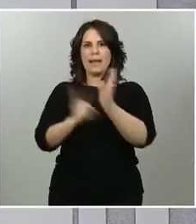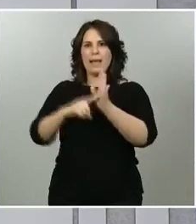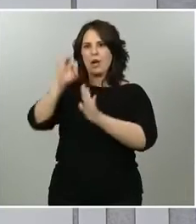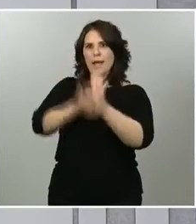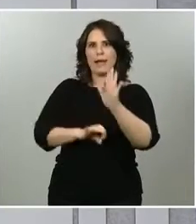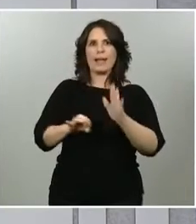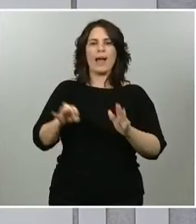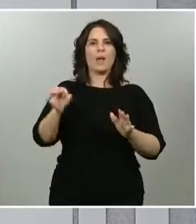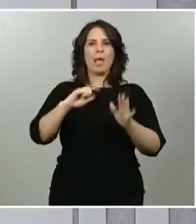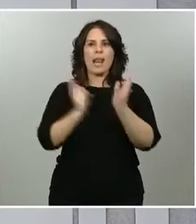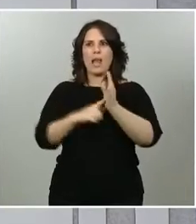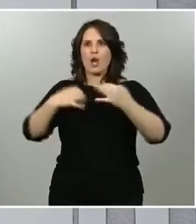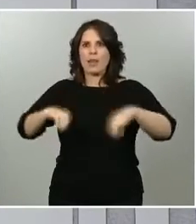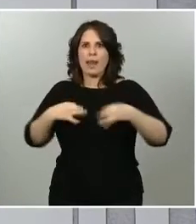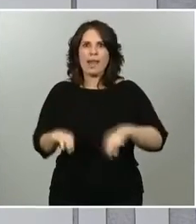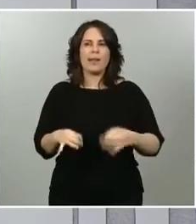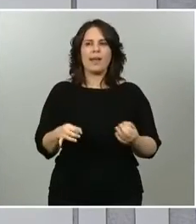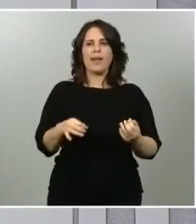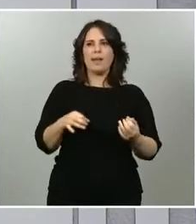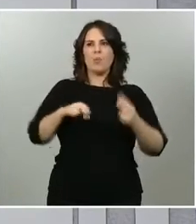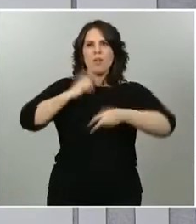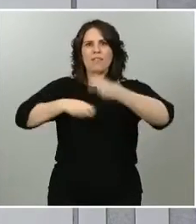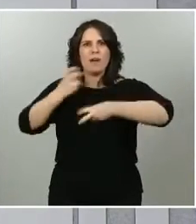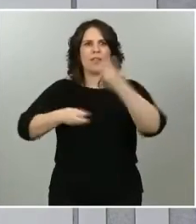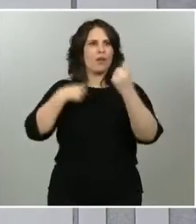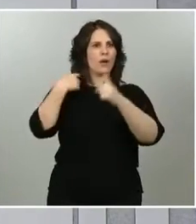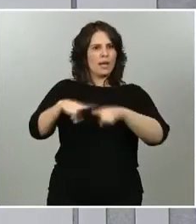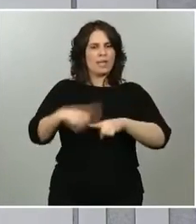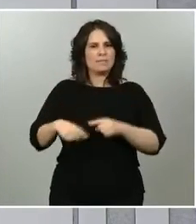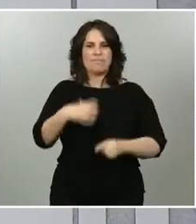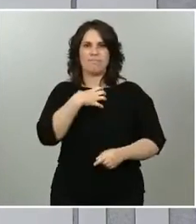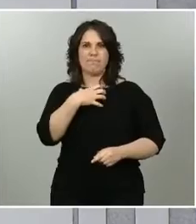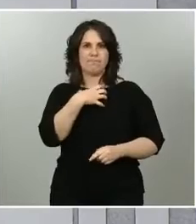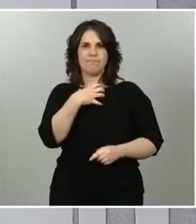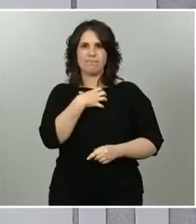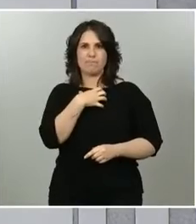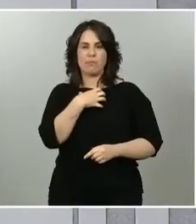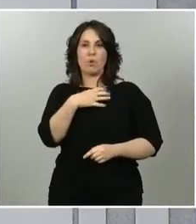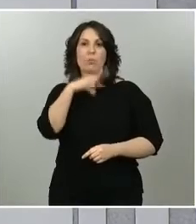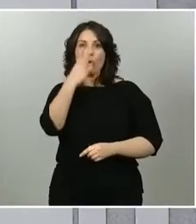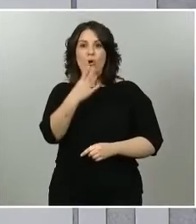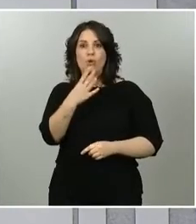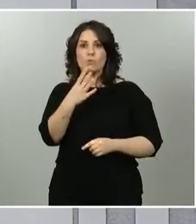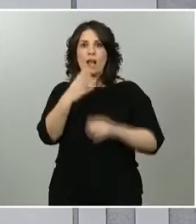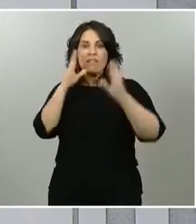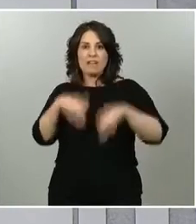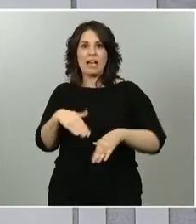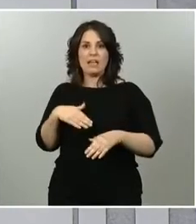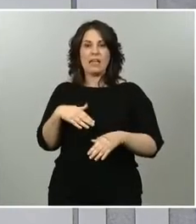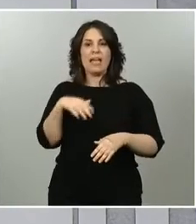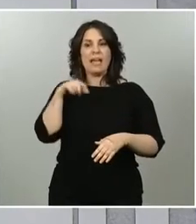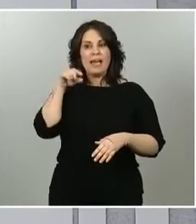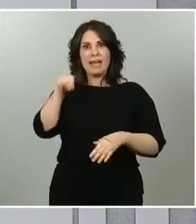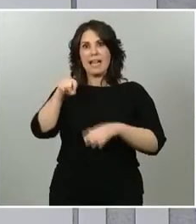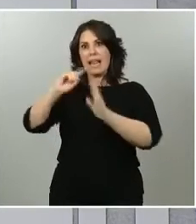ordinaria, por muchas modificaciones que eso se produjera, porque al final en desarrollo de la ley sería un Gobierno, no un Congreso, el que